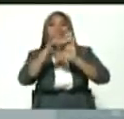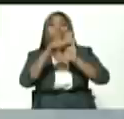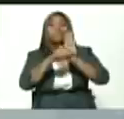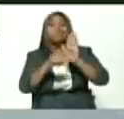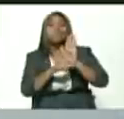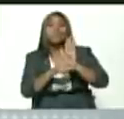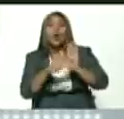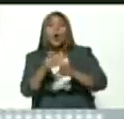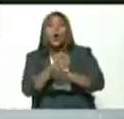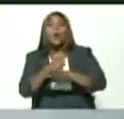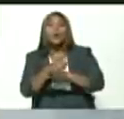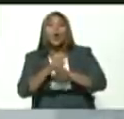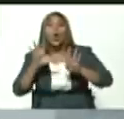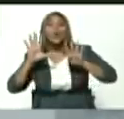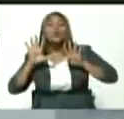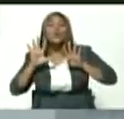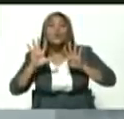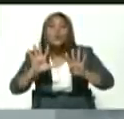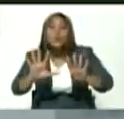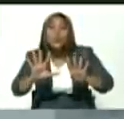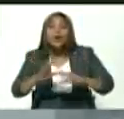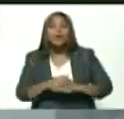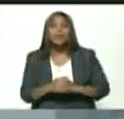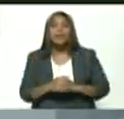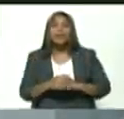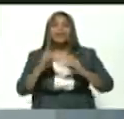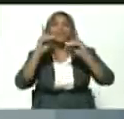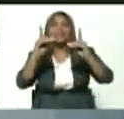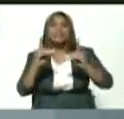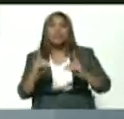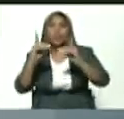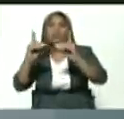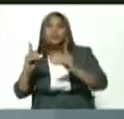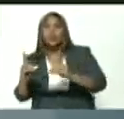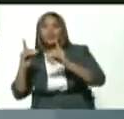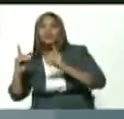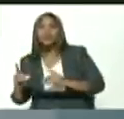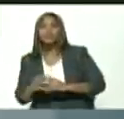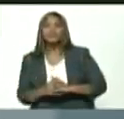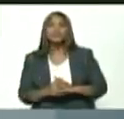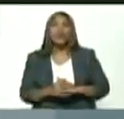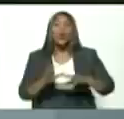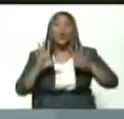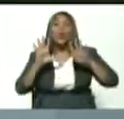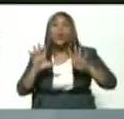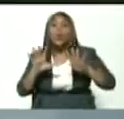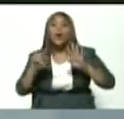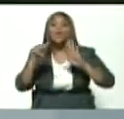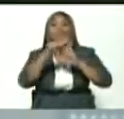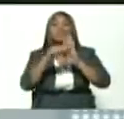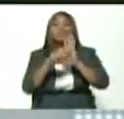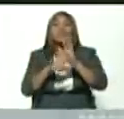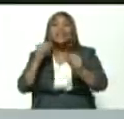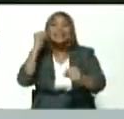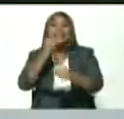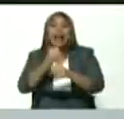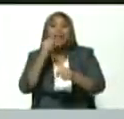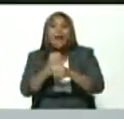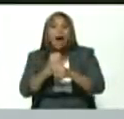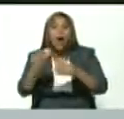gobierno nueve puntos de decisiones nueve puntos de trabajo y acción